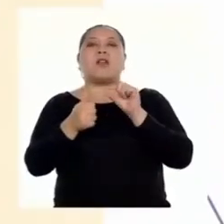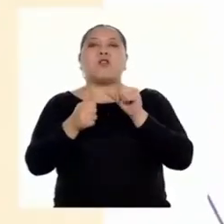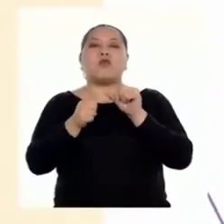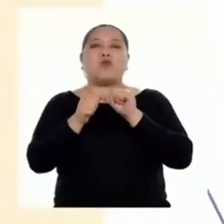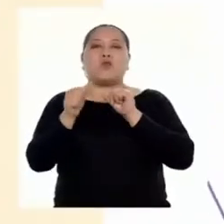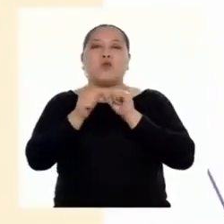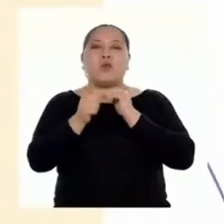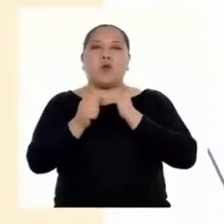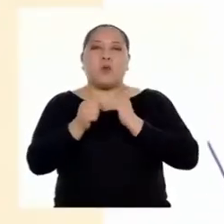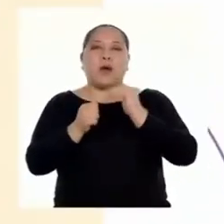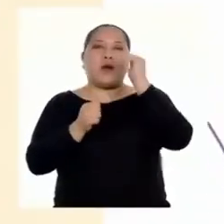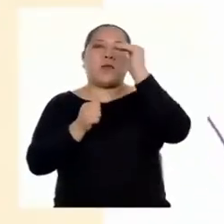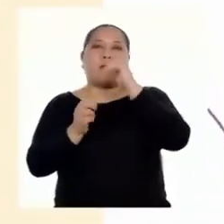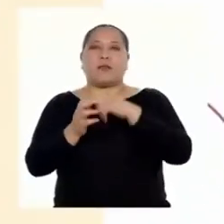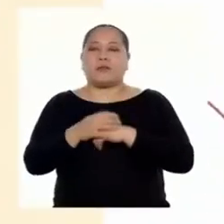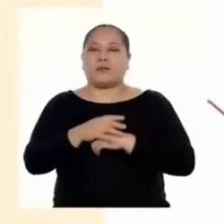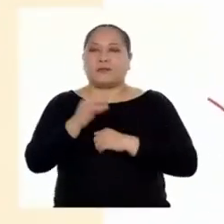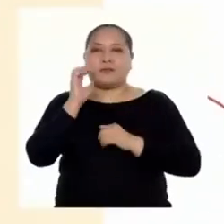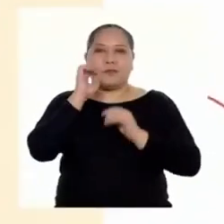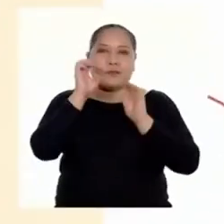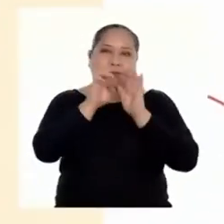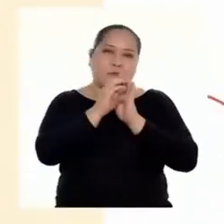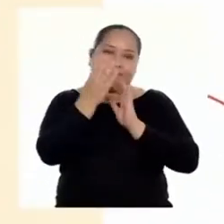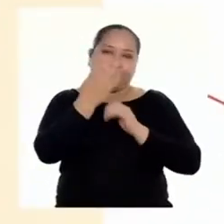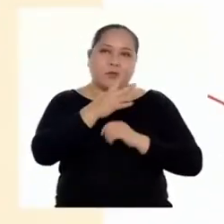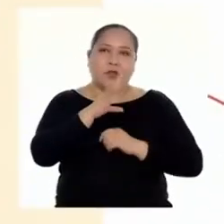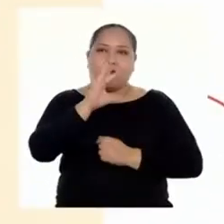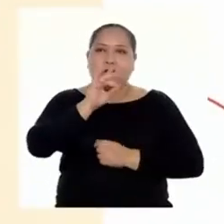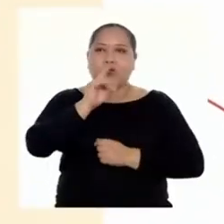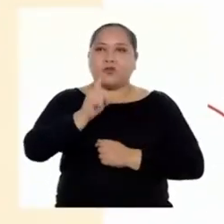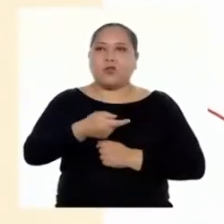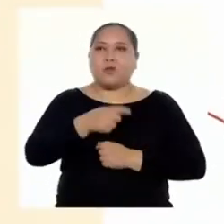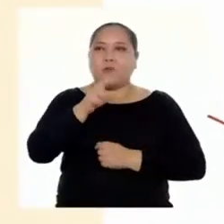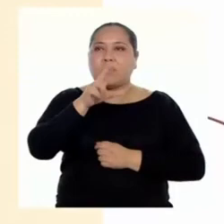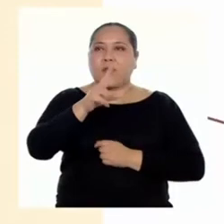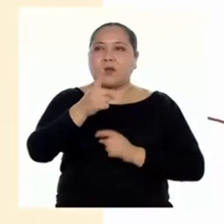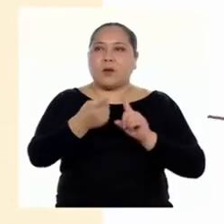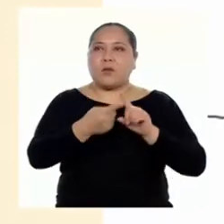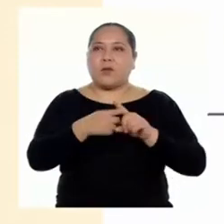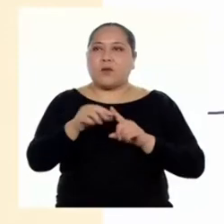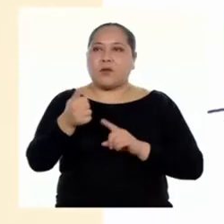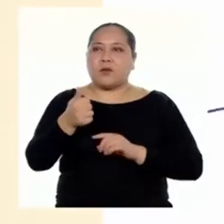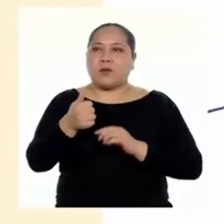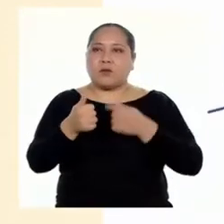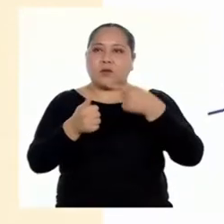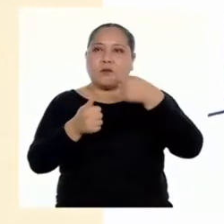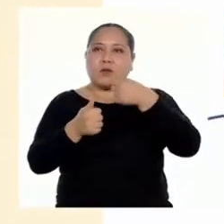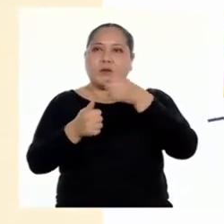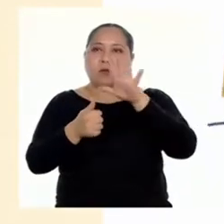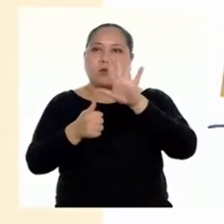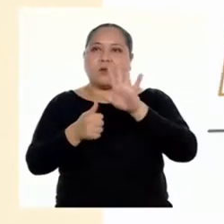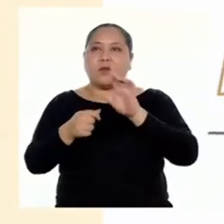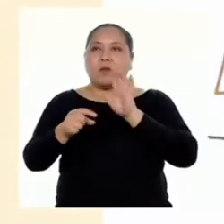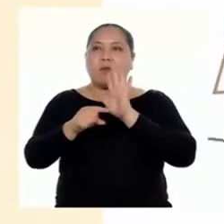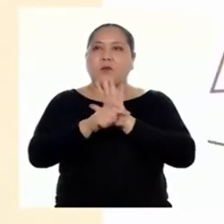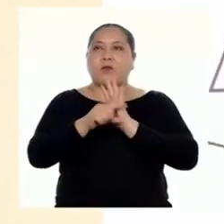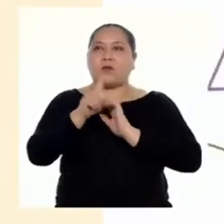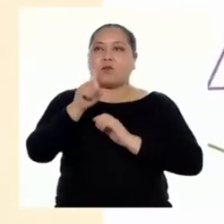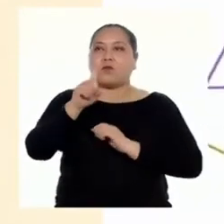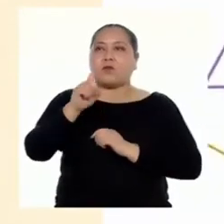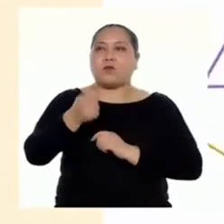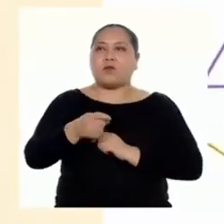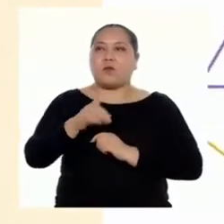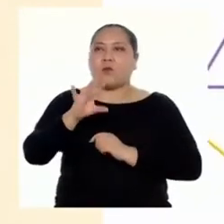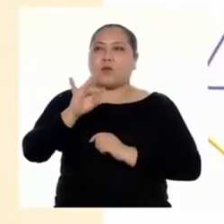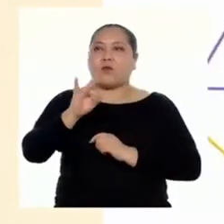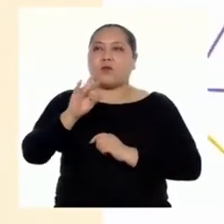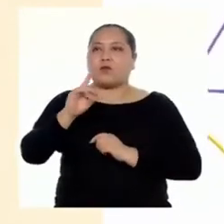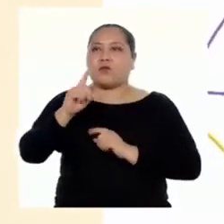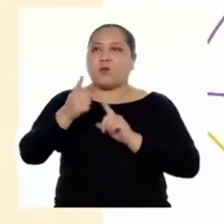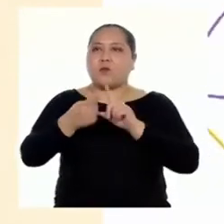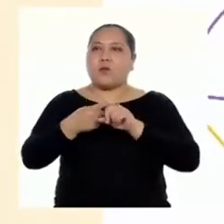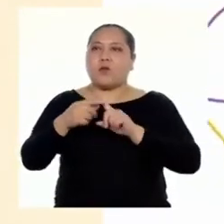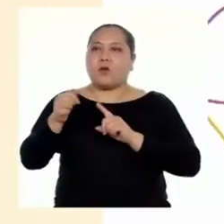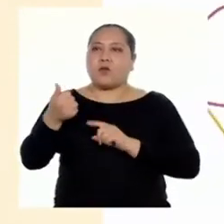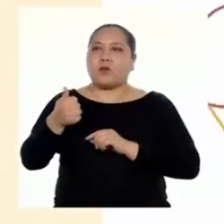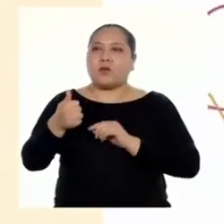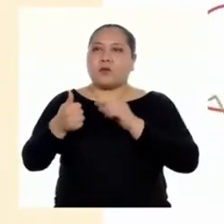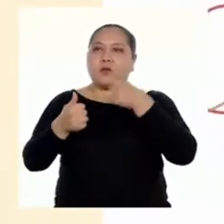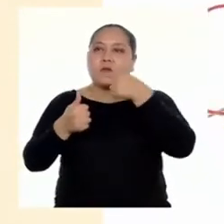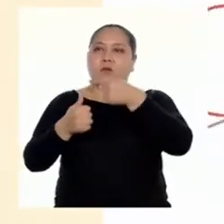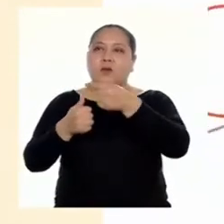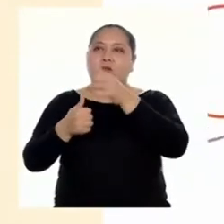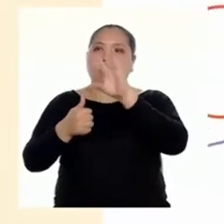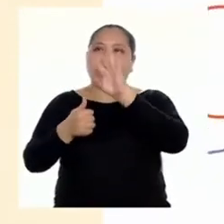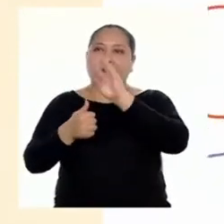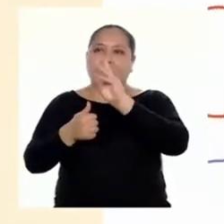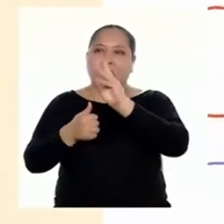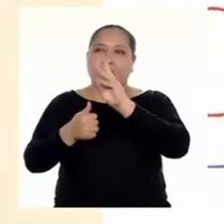Usaré este ejemplo. 8,3 por 10 elevado a menos 5, menos 1,8 por 10 elevado